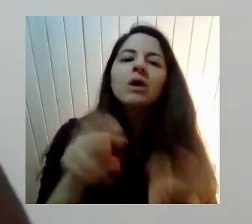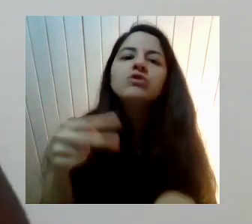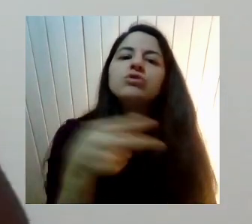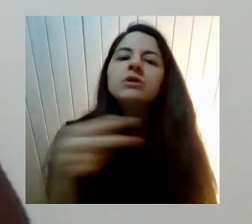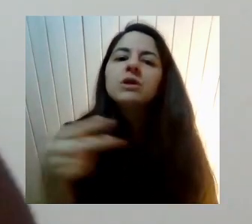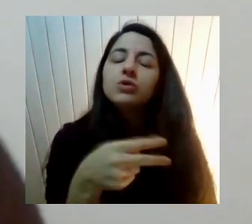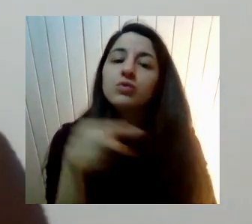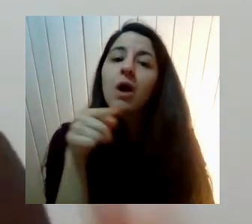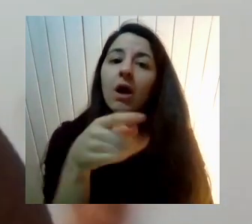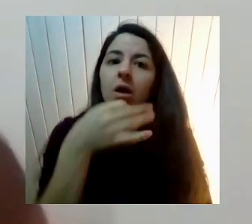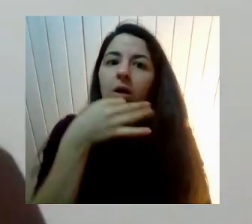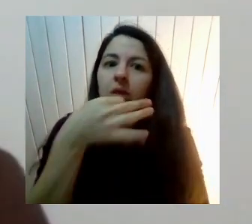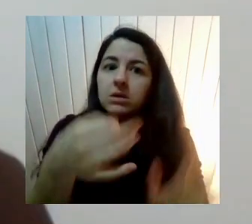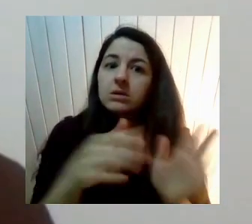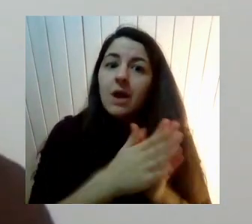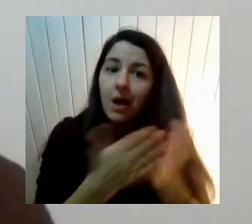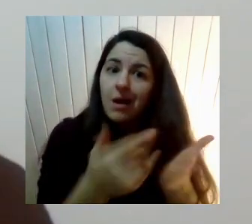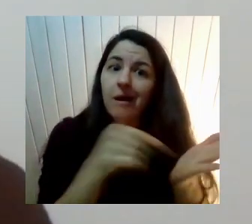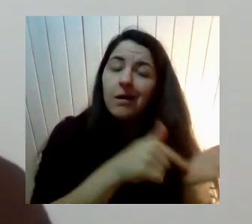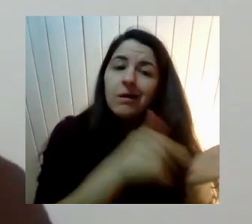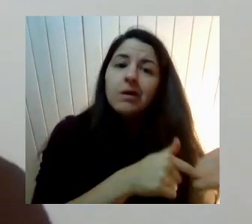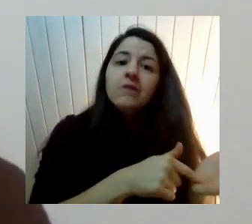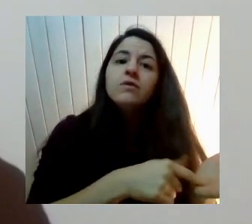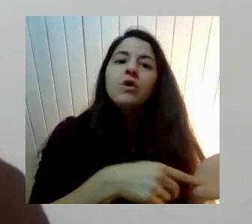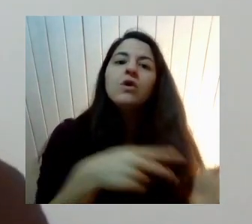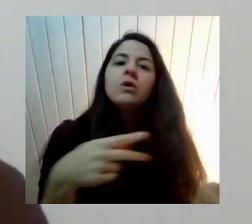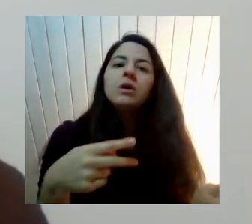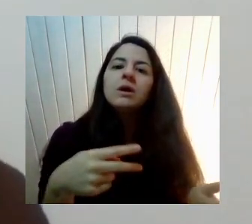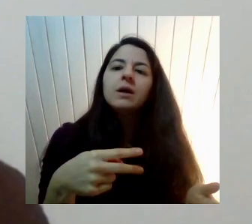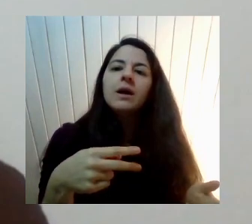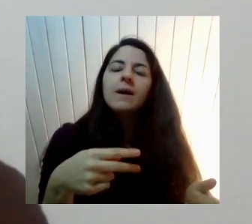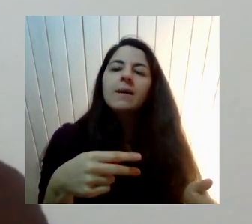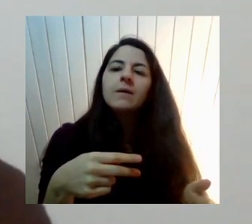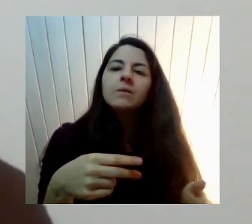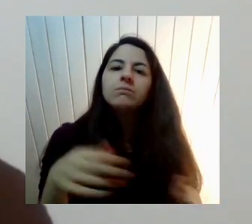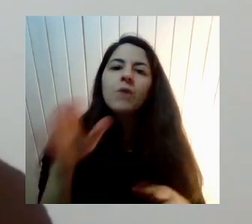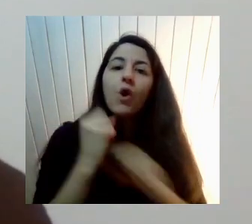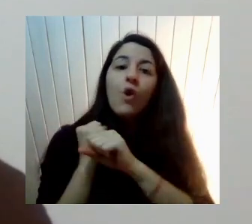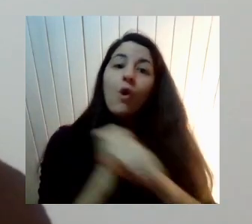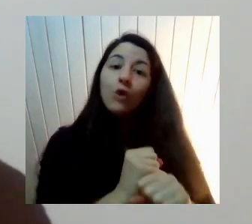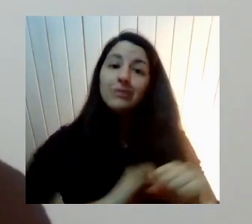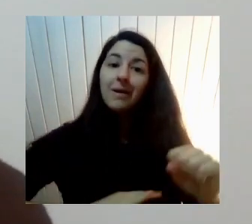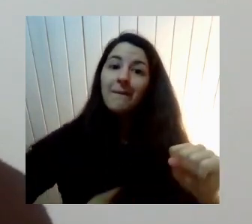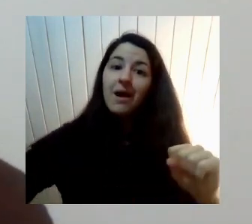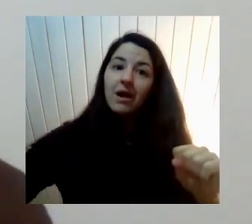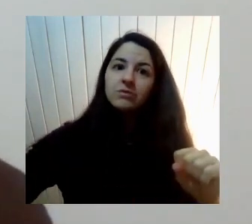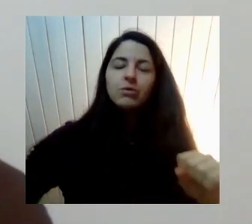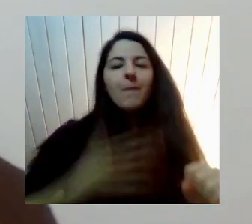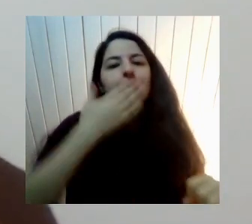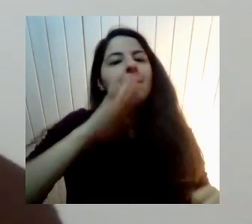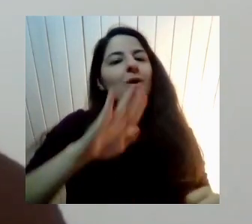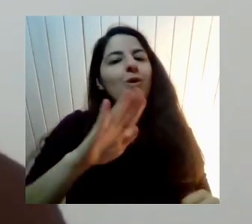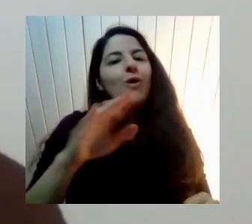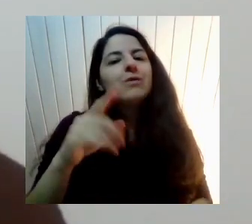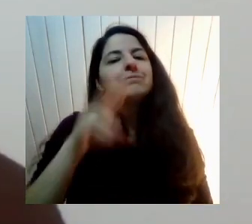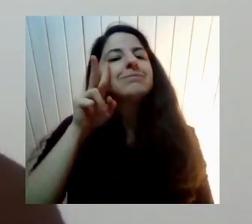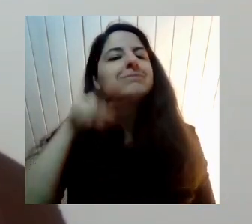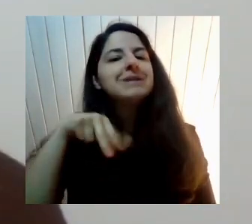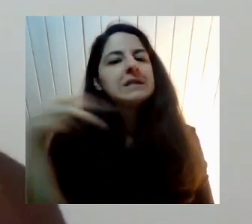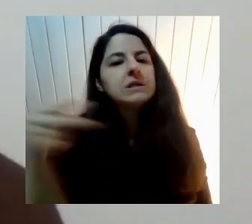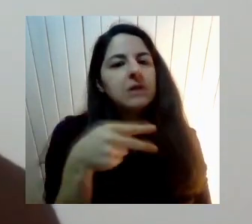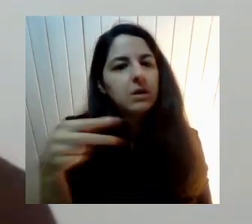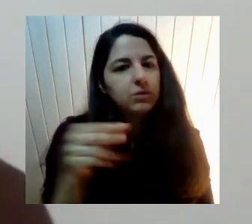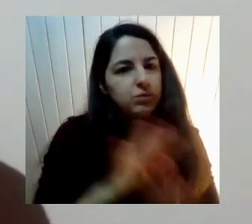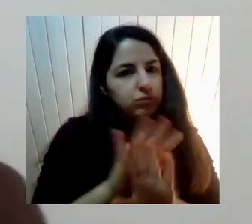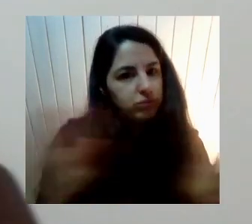Anticonceptivo Y que no existe En Chile Educación sexual Responde no solo A cuestiones Que tienen que ver Con una idea Patriarcal O machista